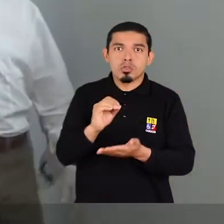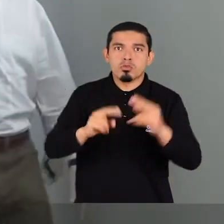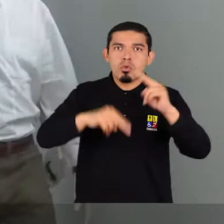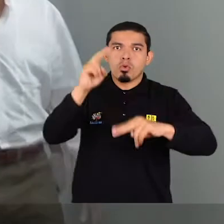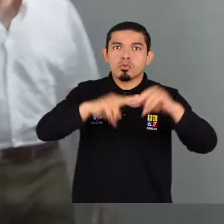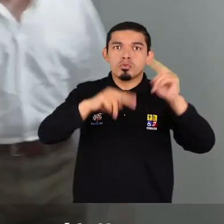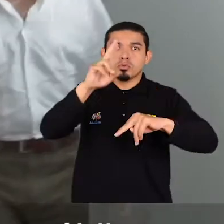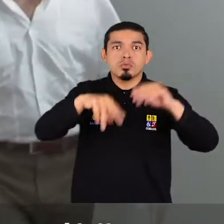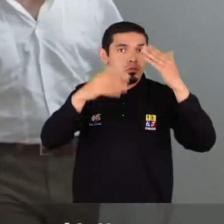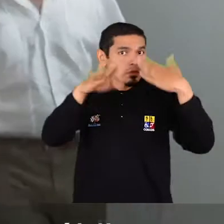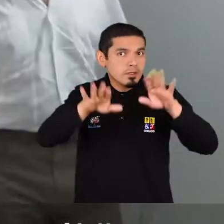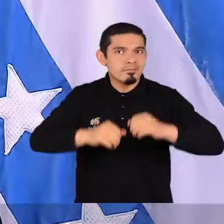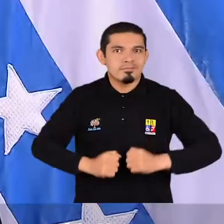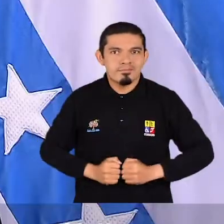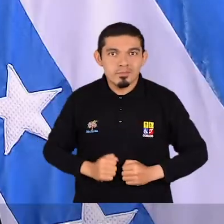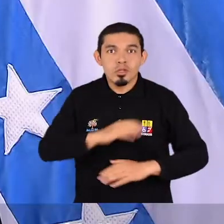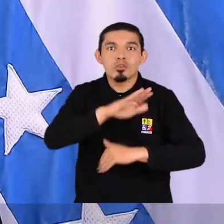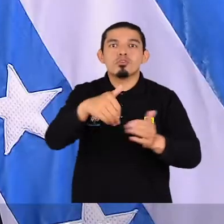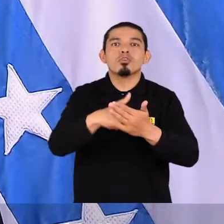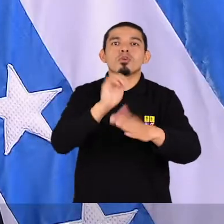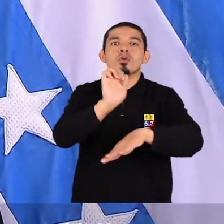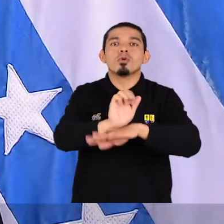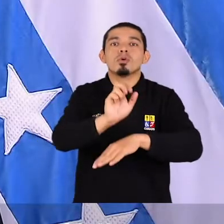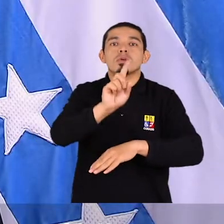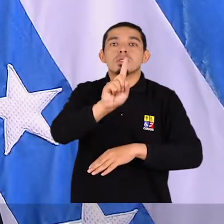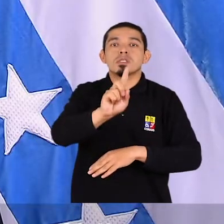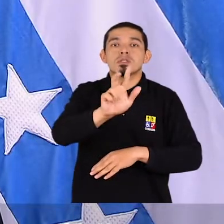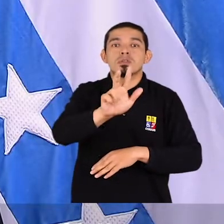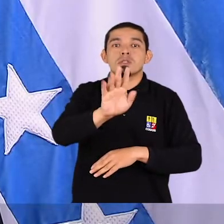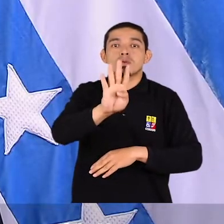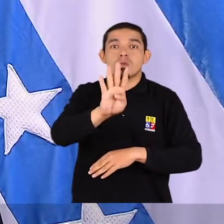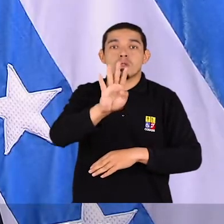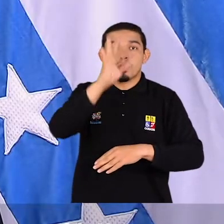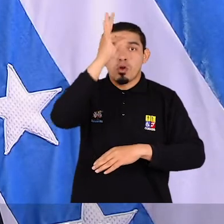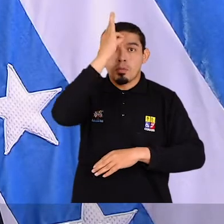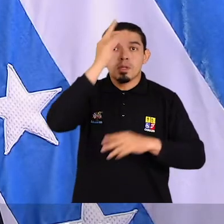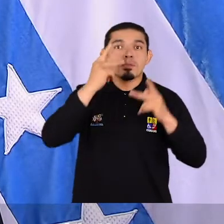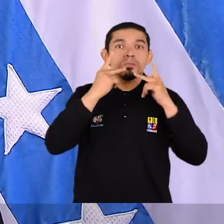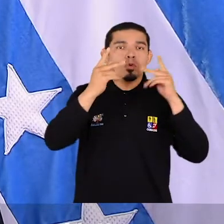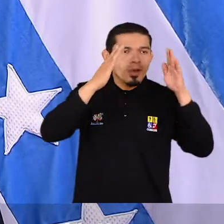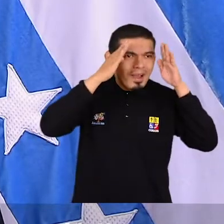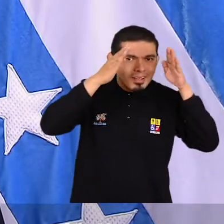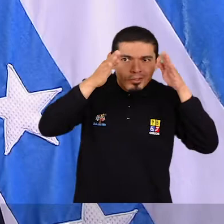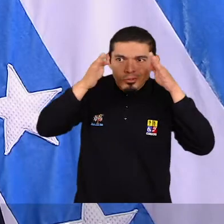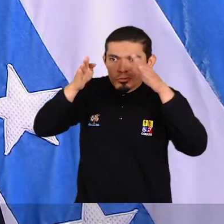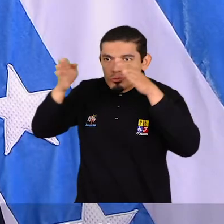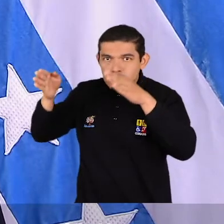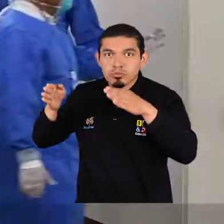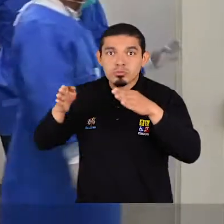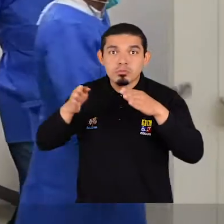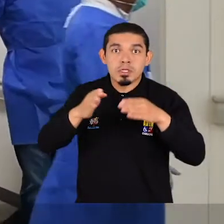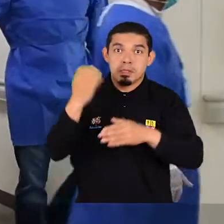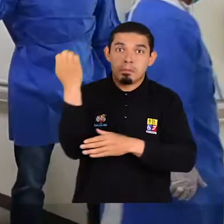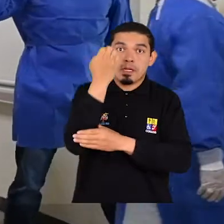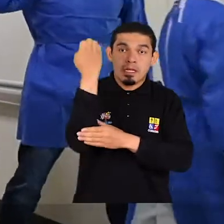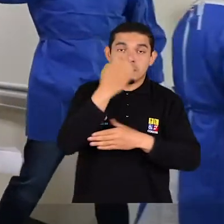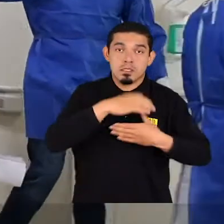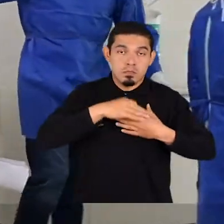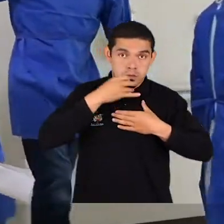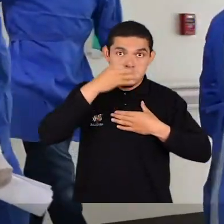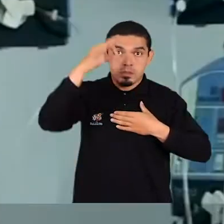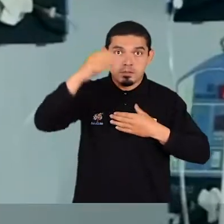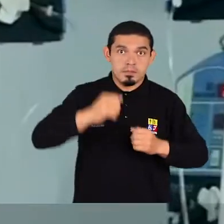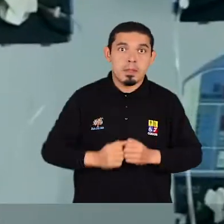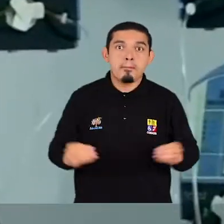su construcción. En todo el país tenemos 134 hospitales públicos atendiendo la emergencia por COVID-19. Seguimos